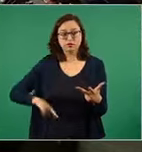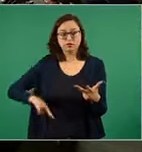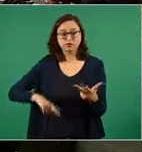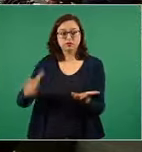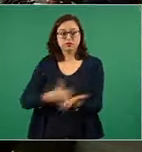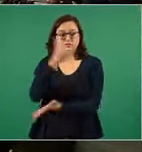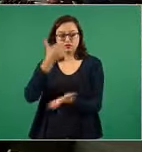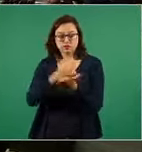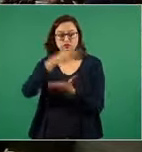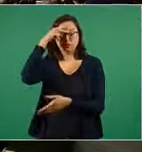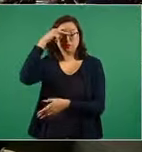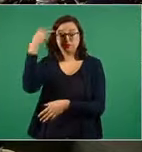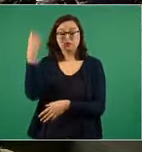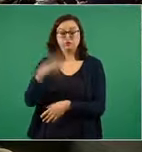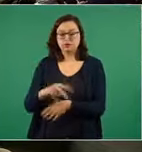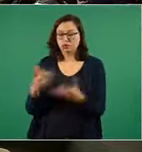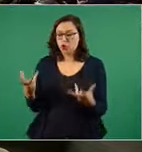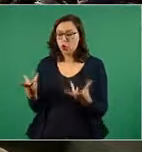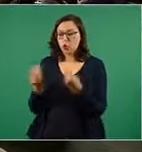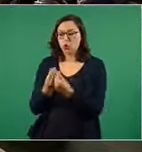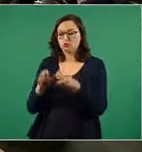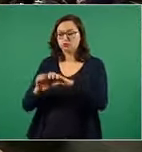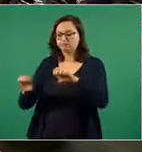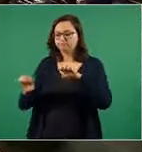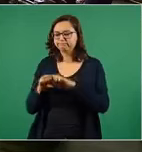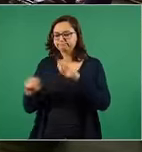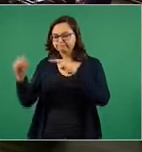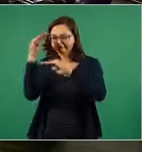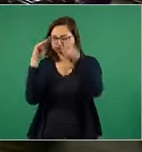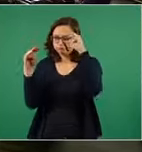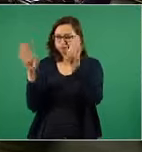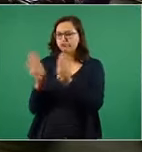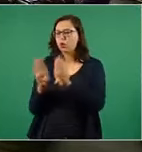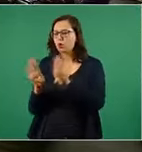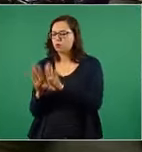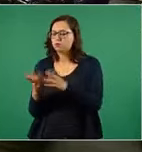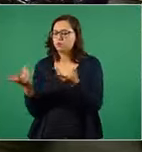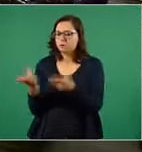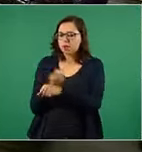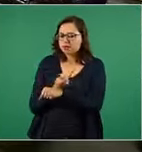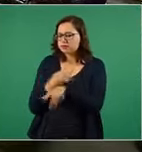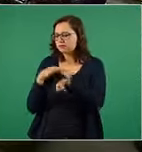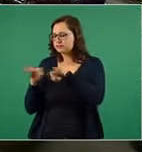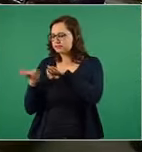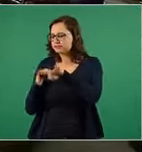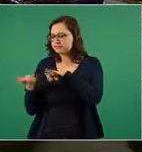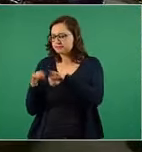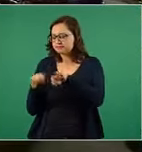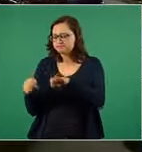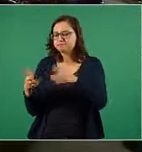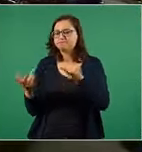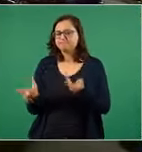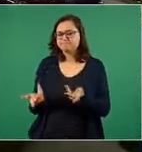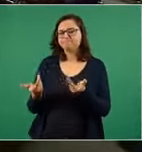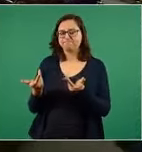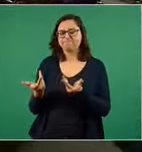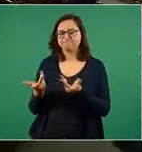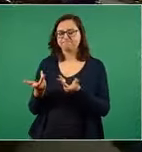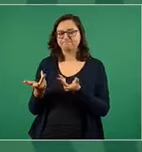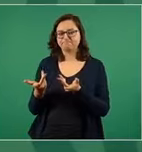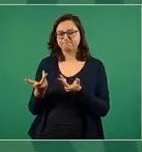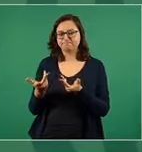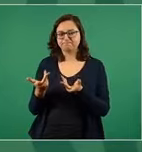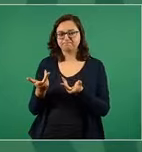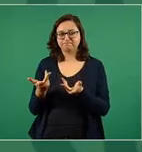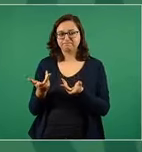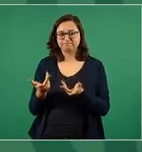están reunidos para que se